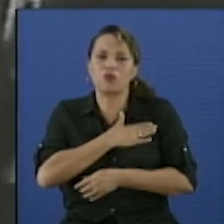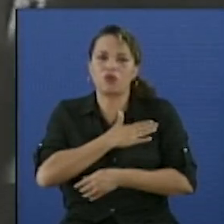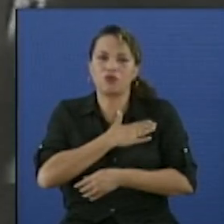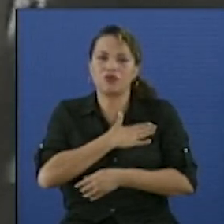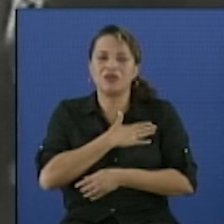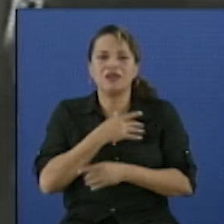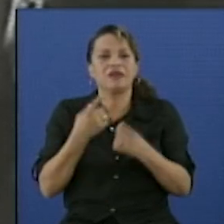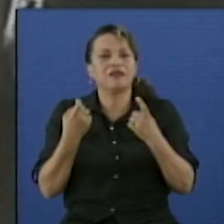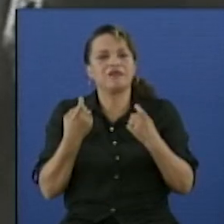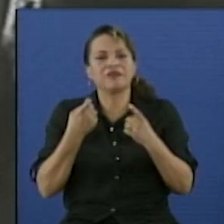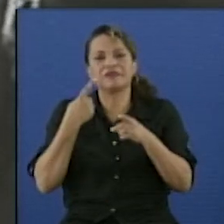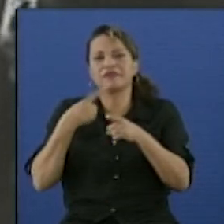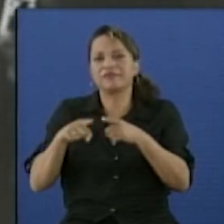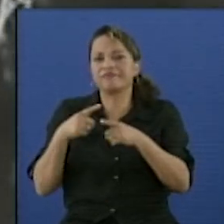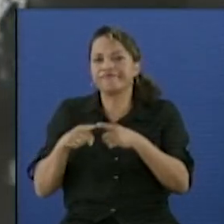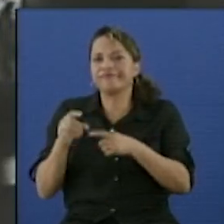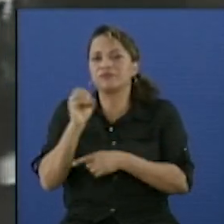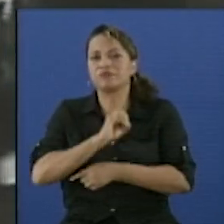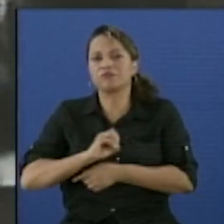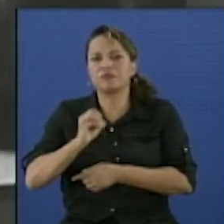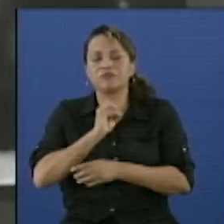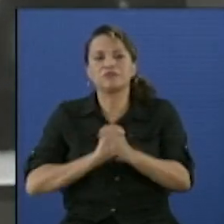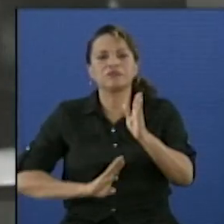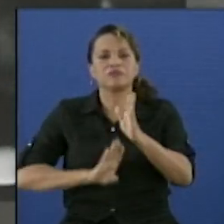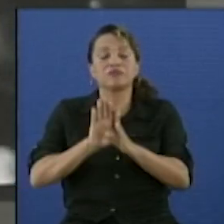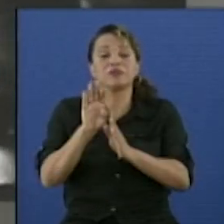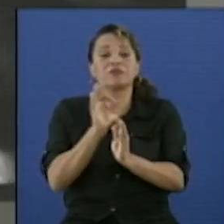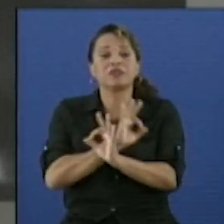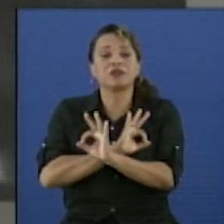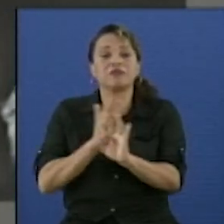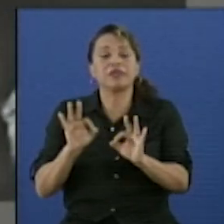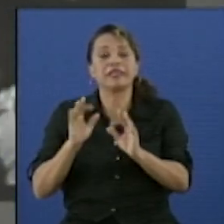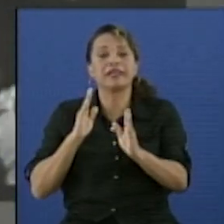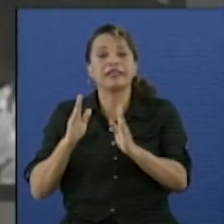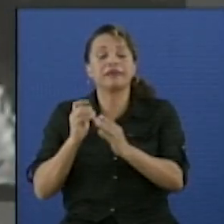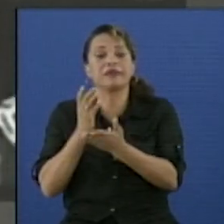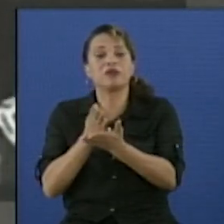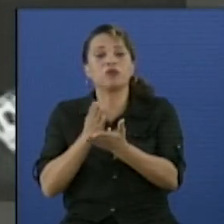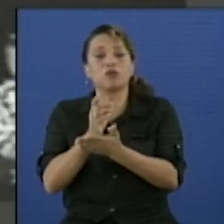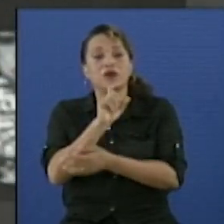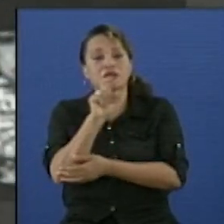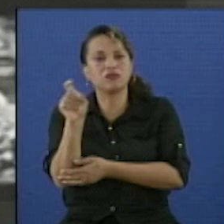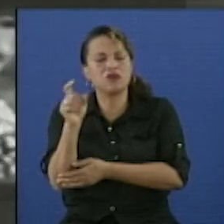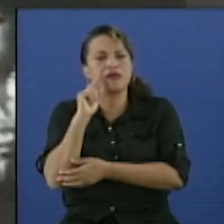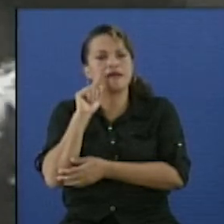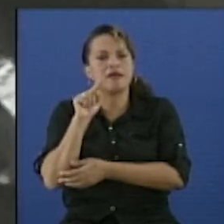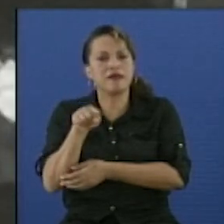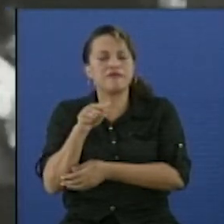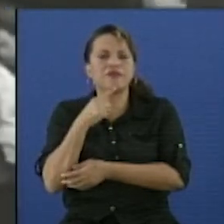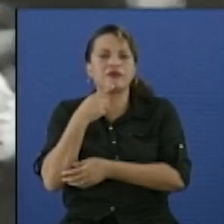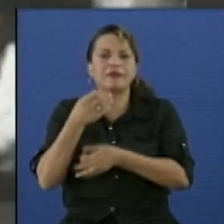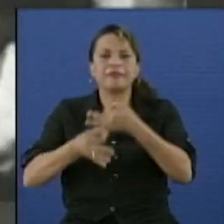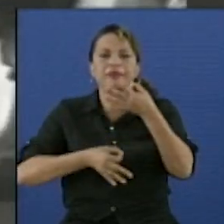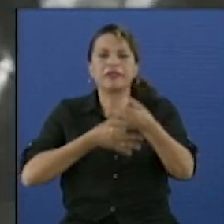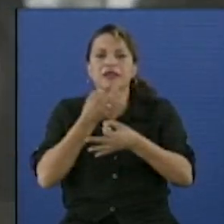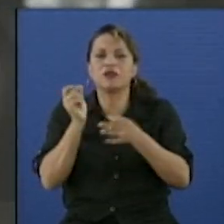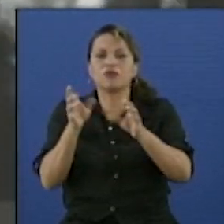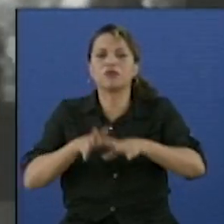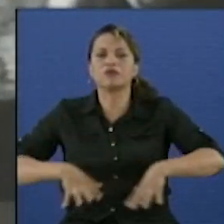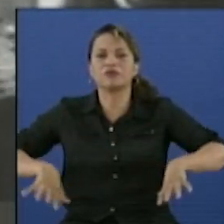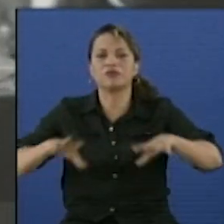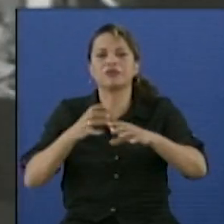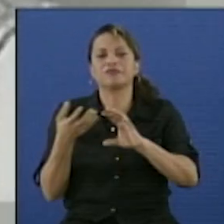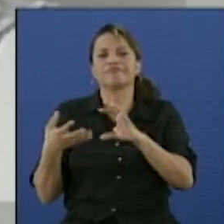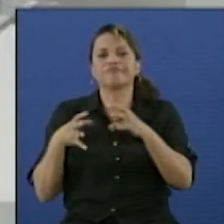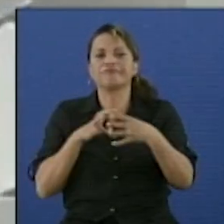de las más elementales oportunidades de desarrollo, especialmente en el campo de la educación, dibujaron un panorama social complejo para